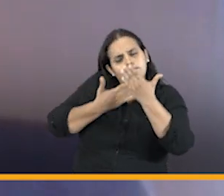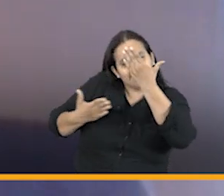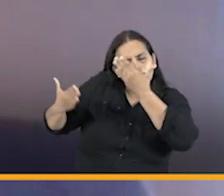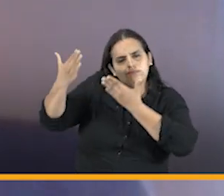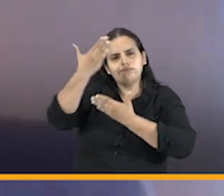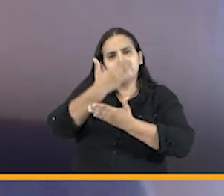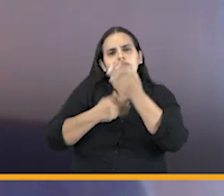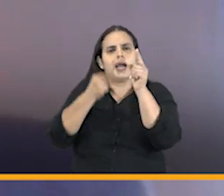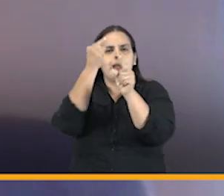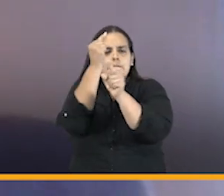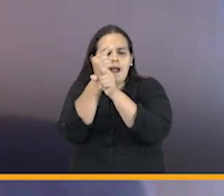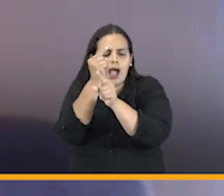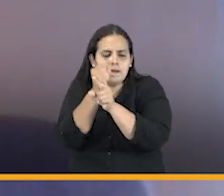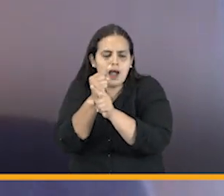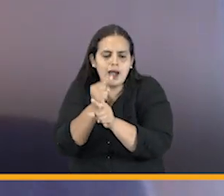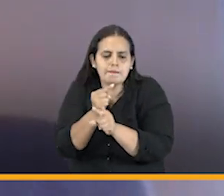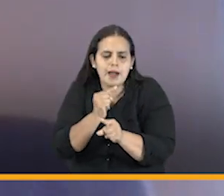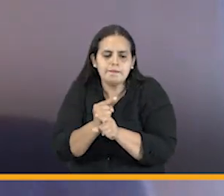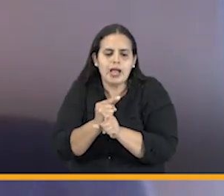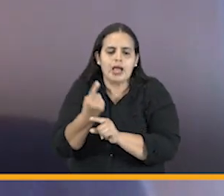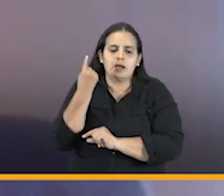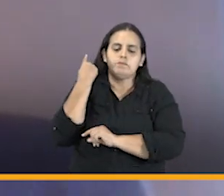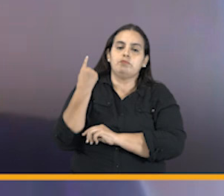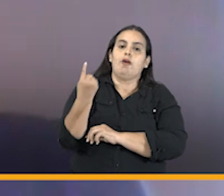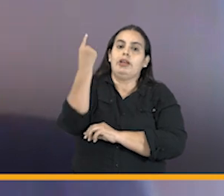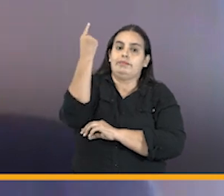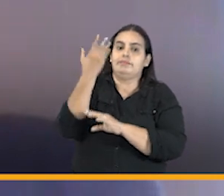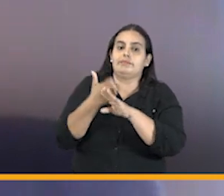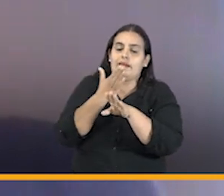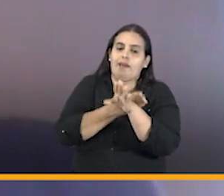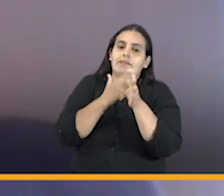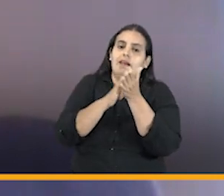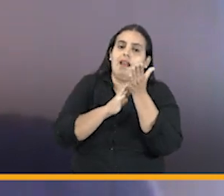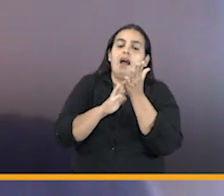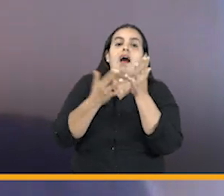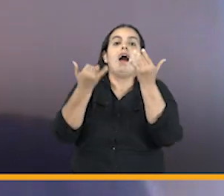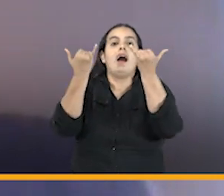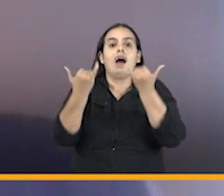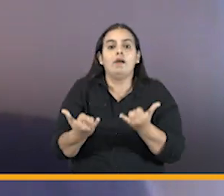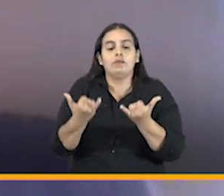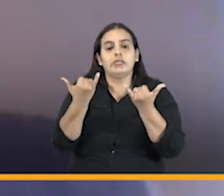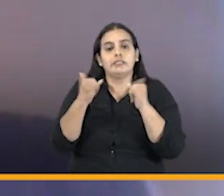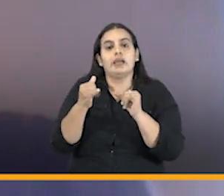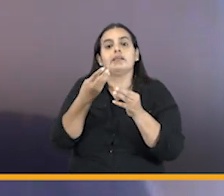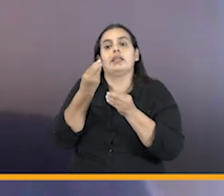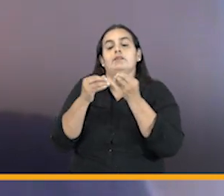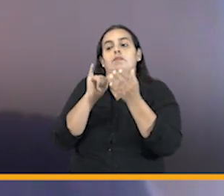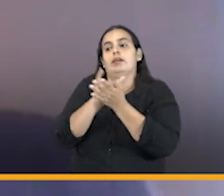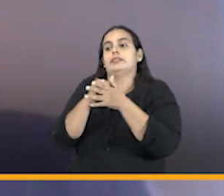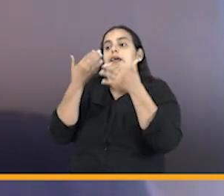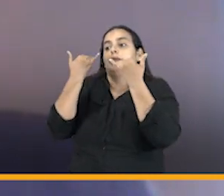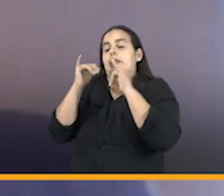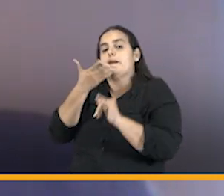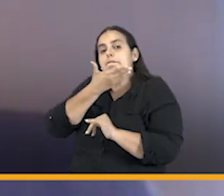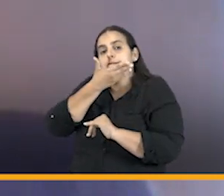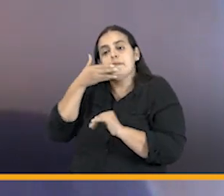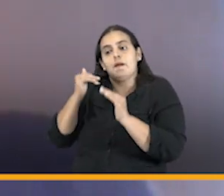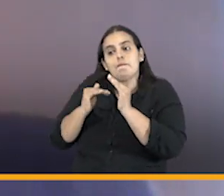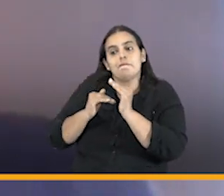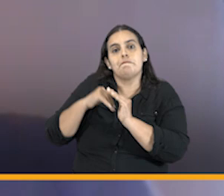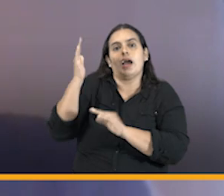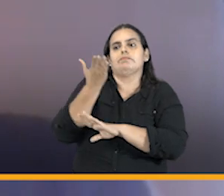efectividad de las políticas de prevención y ahora queremos ir a un estadio más